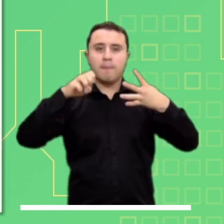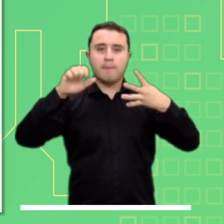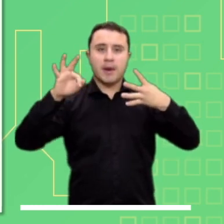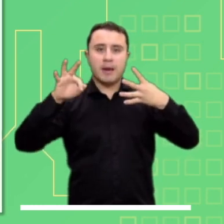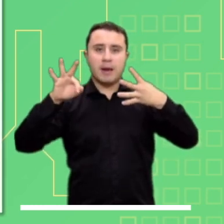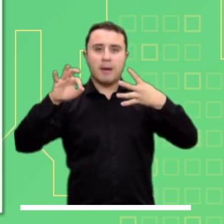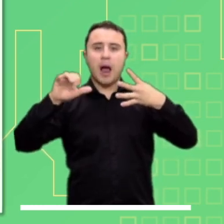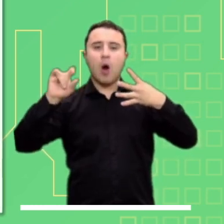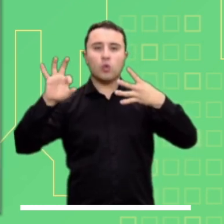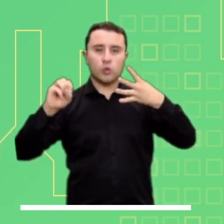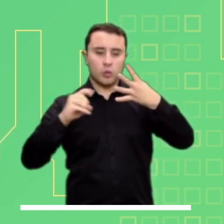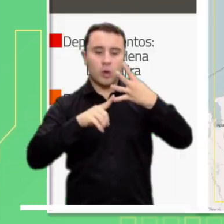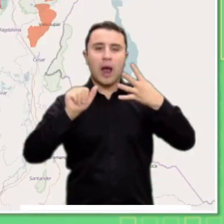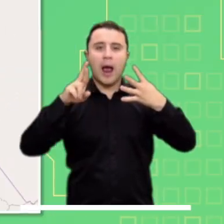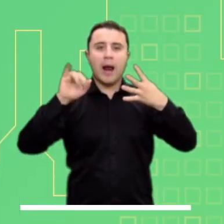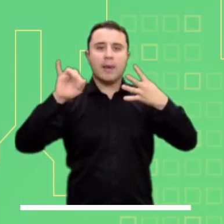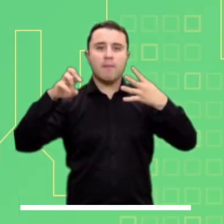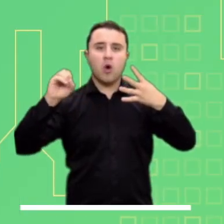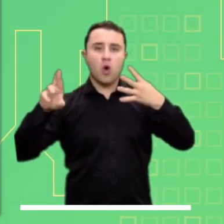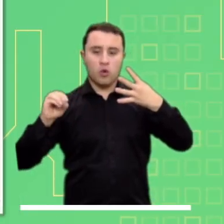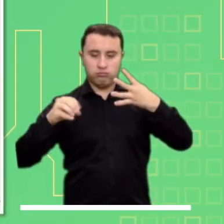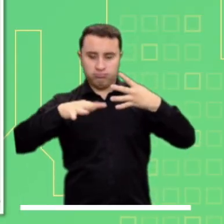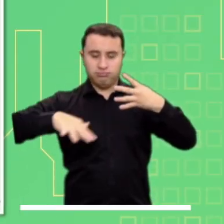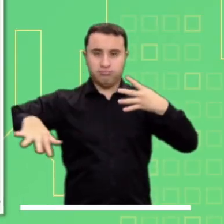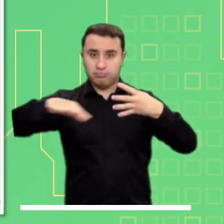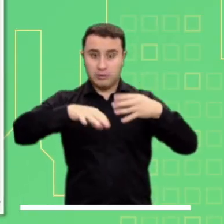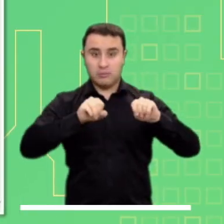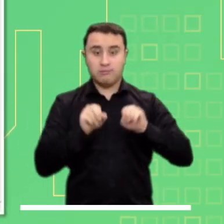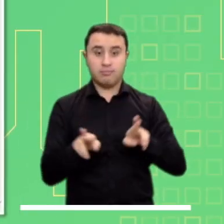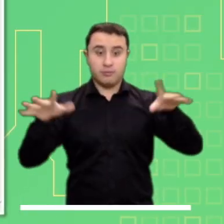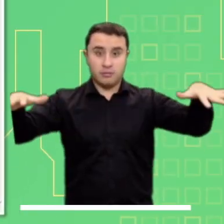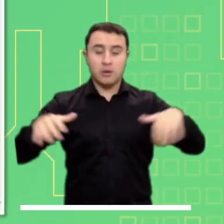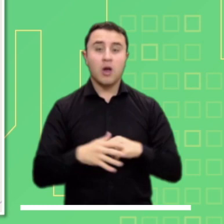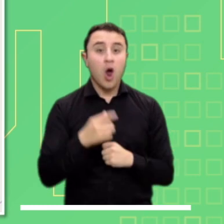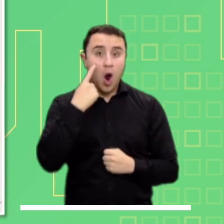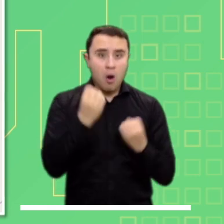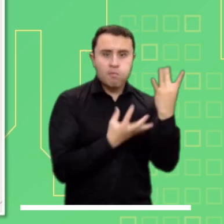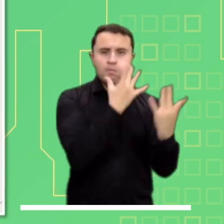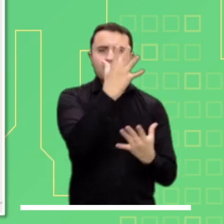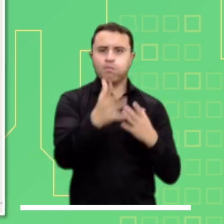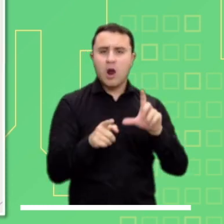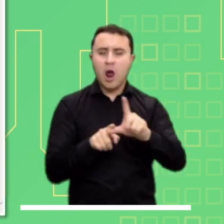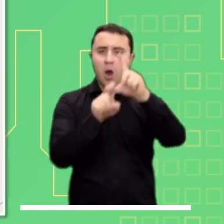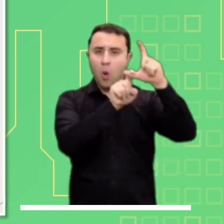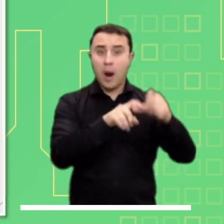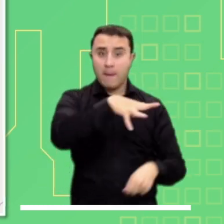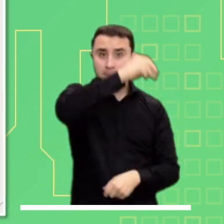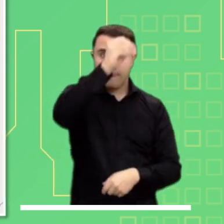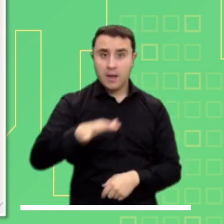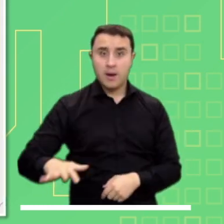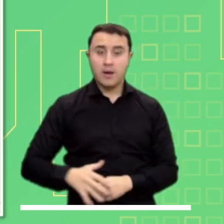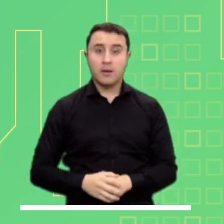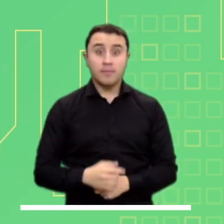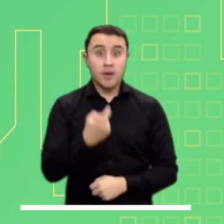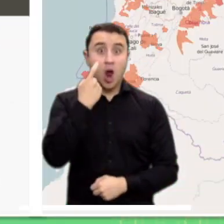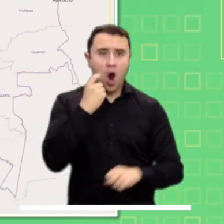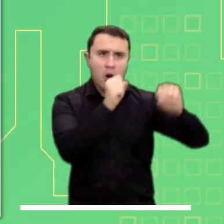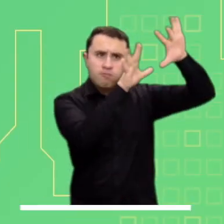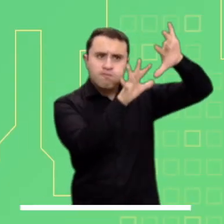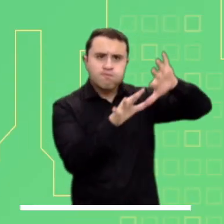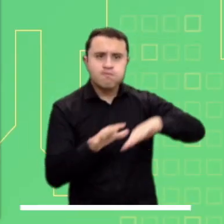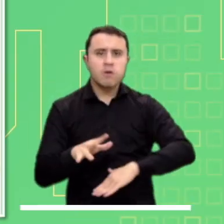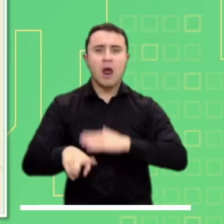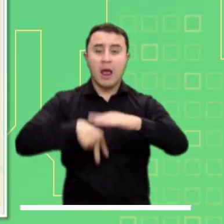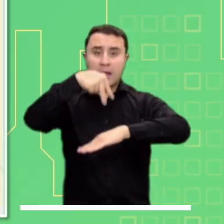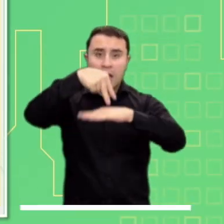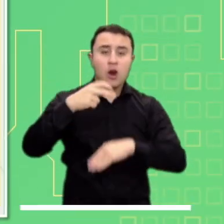Guaviare, Meta, Pauto y Ariporo en el Orinoco. Alerta máxima por probabilidad de incendios en La Guajira y Magdalena.